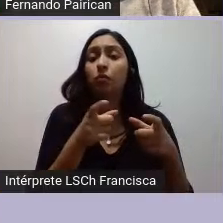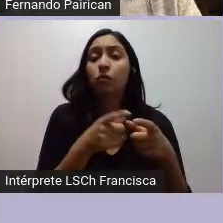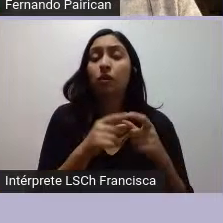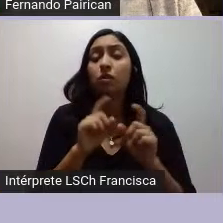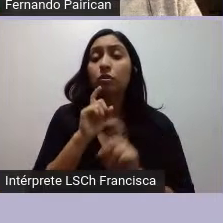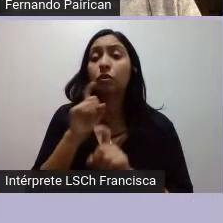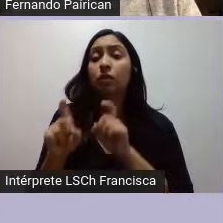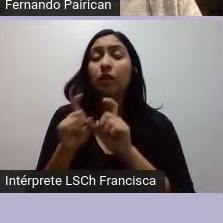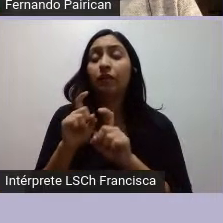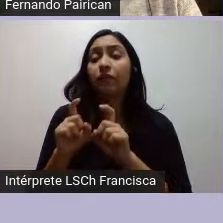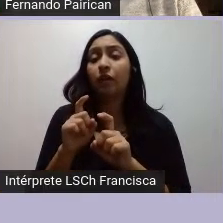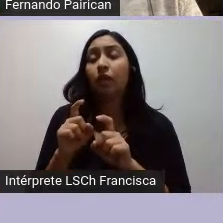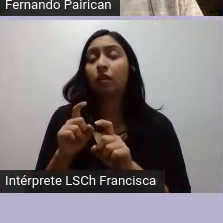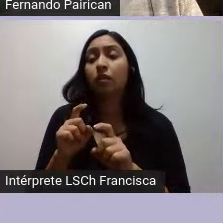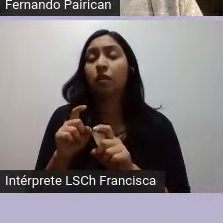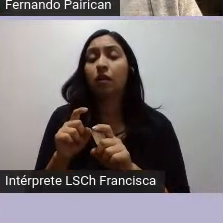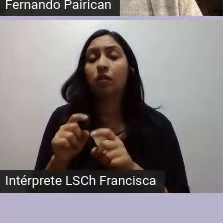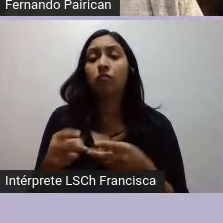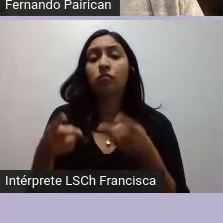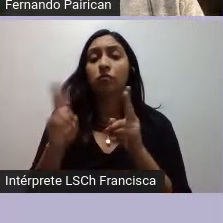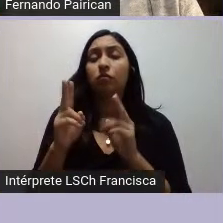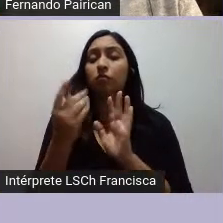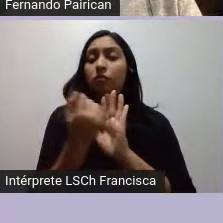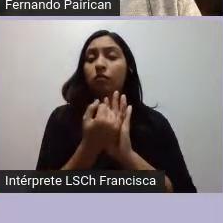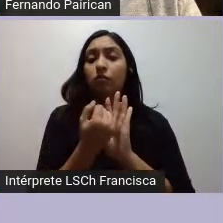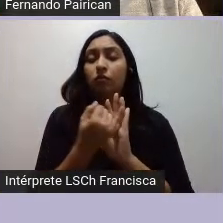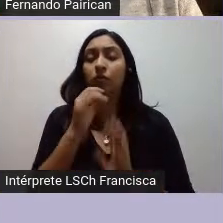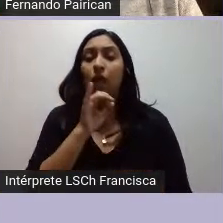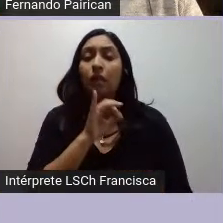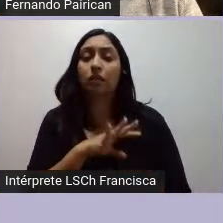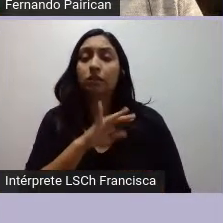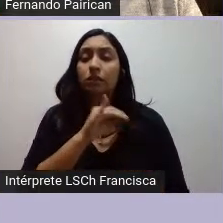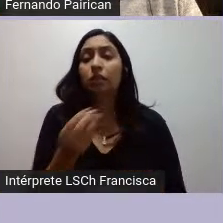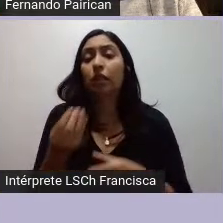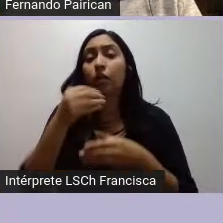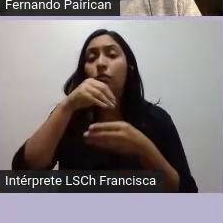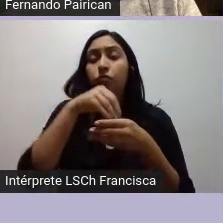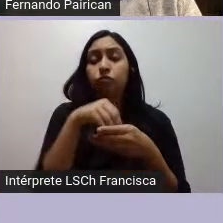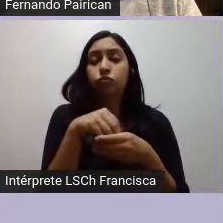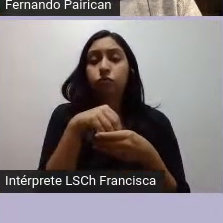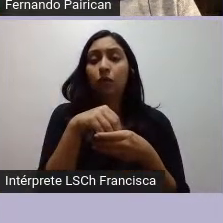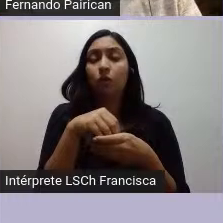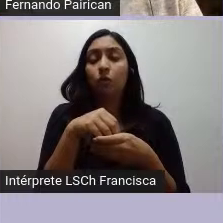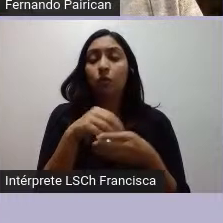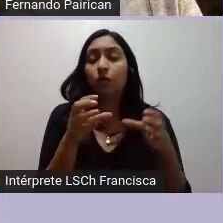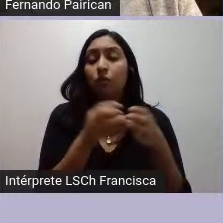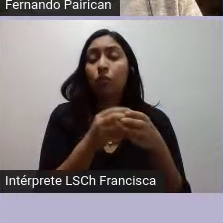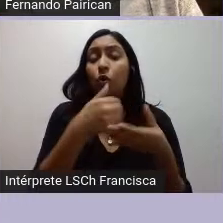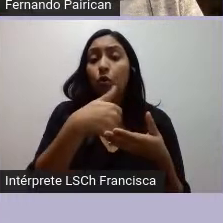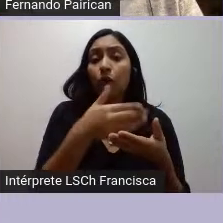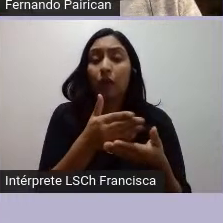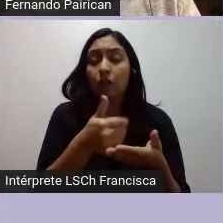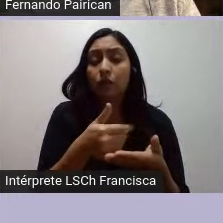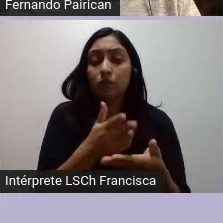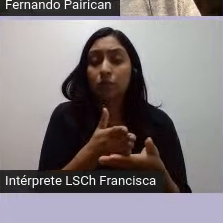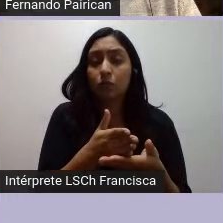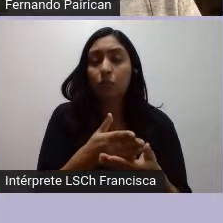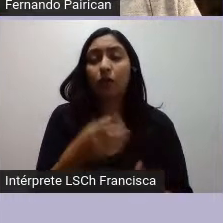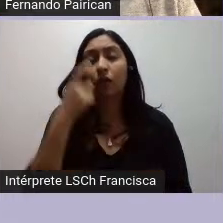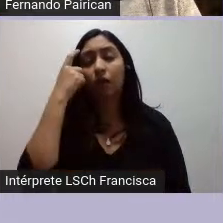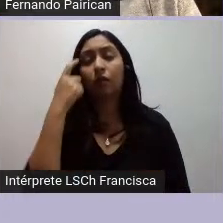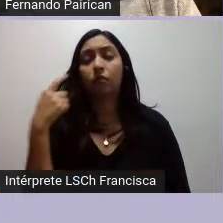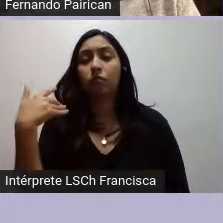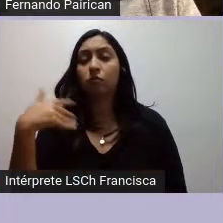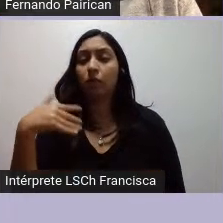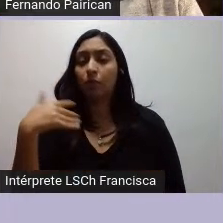identitarios. Chile en ese sentido incorpora un organismo que me parece que ha sido importante en la